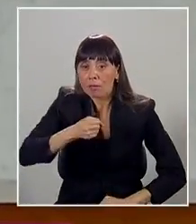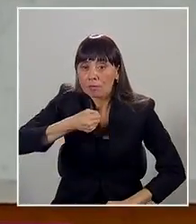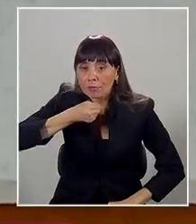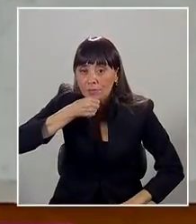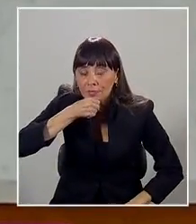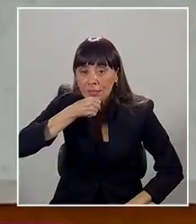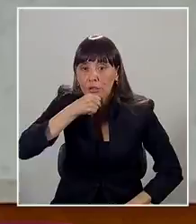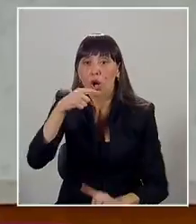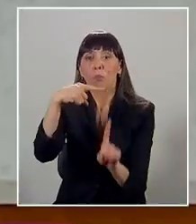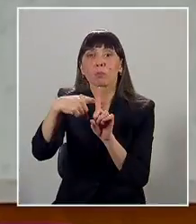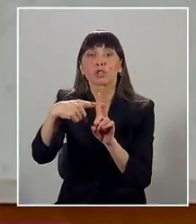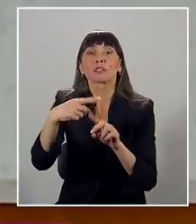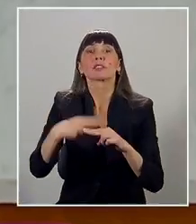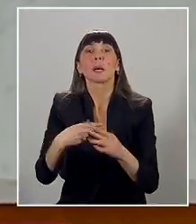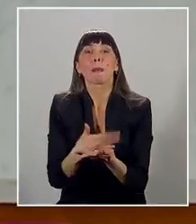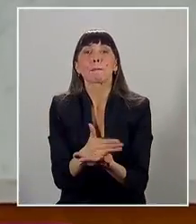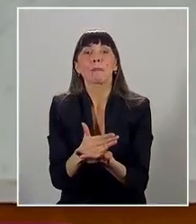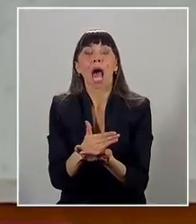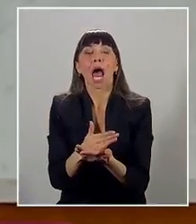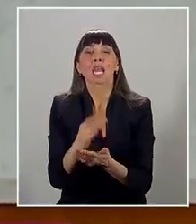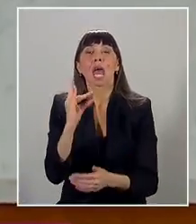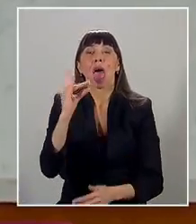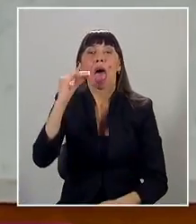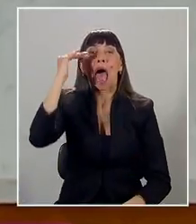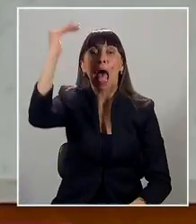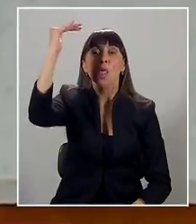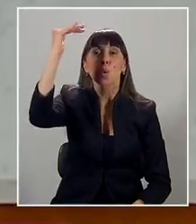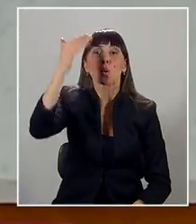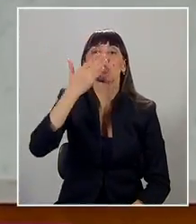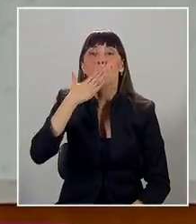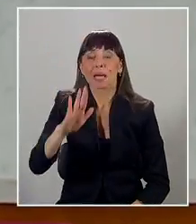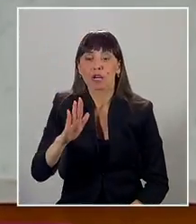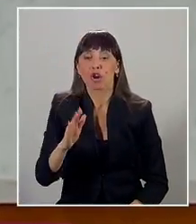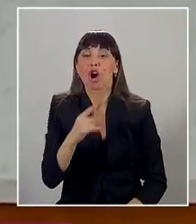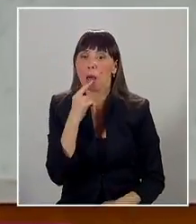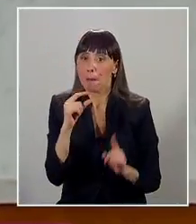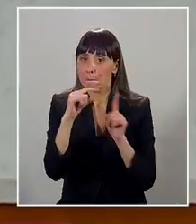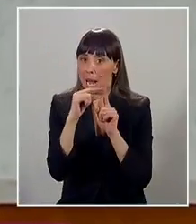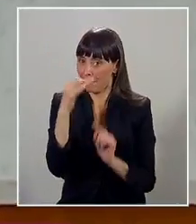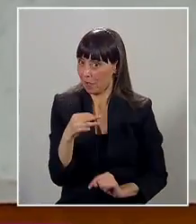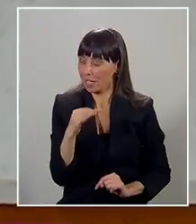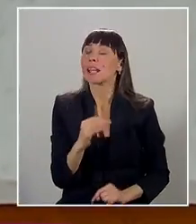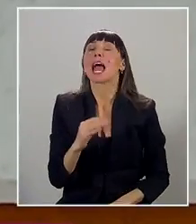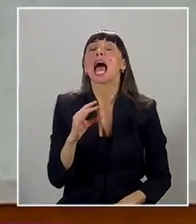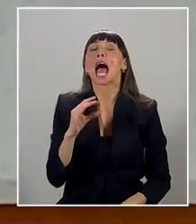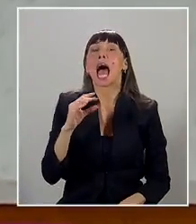plan Adulto Mejor. Y no me he equivocado, Adulto Mejor.